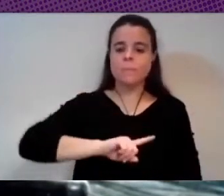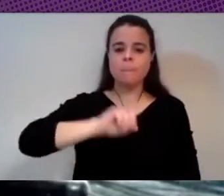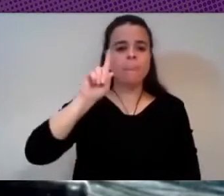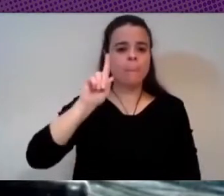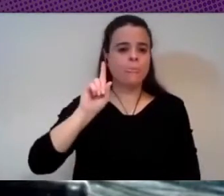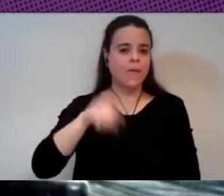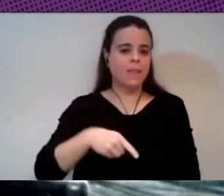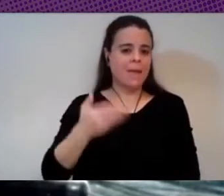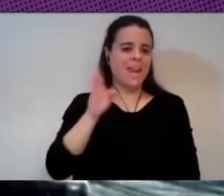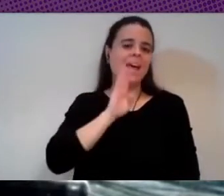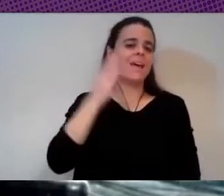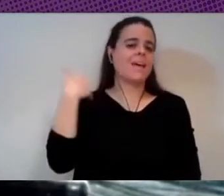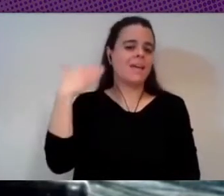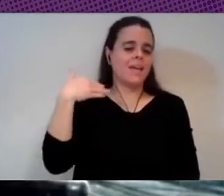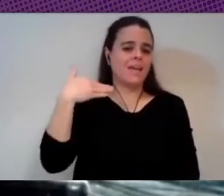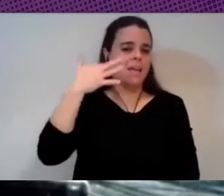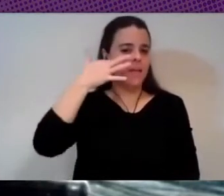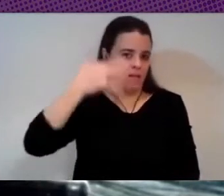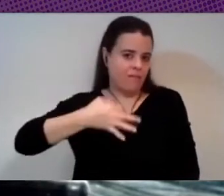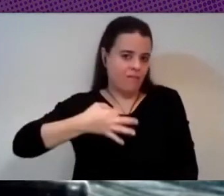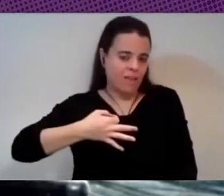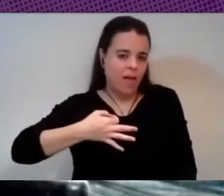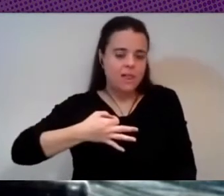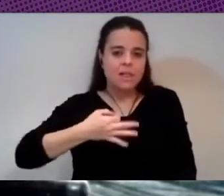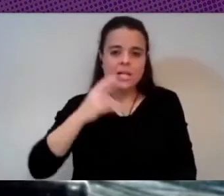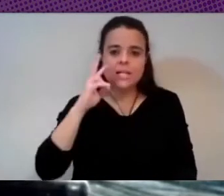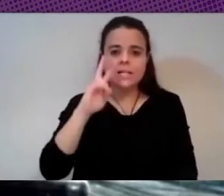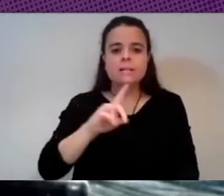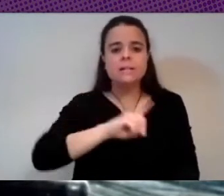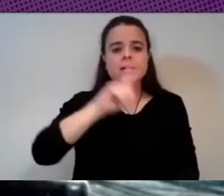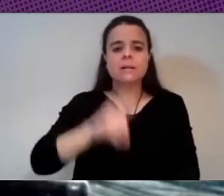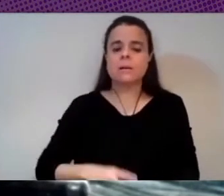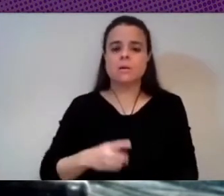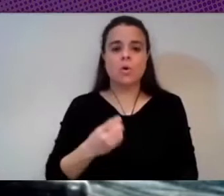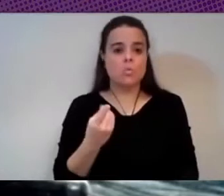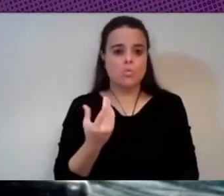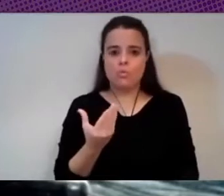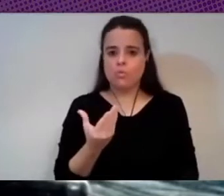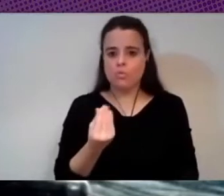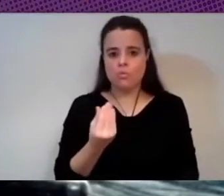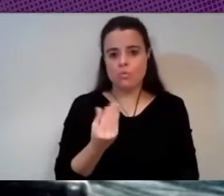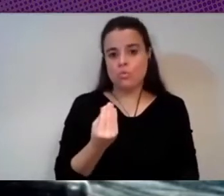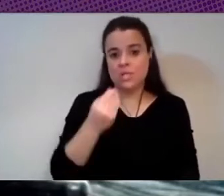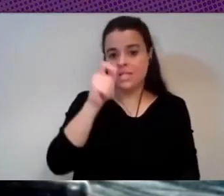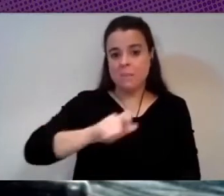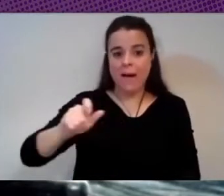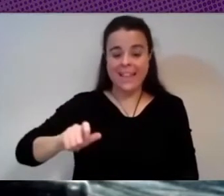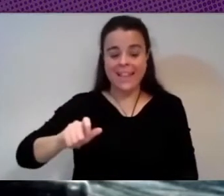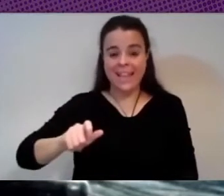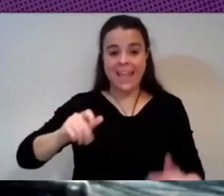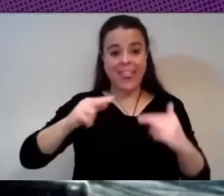verdadero o sea que se han visto también muchísimos miles imposibilidades a desconectarse